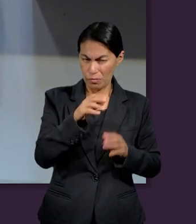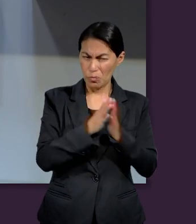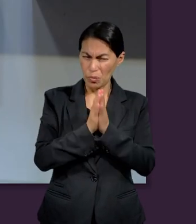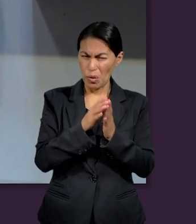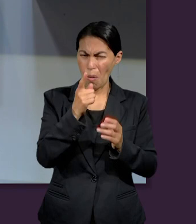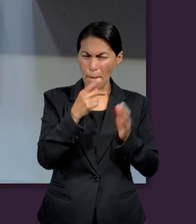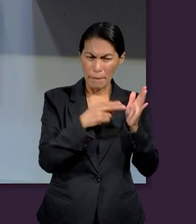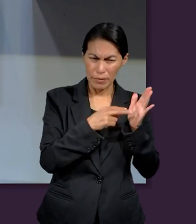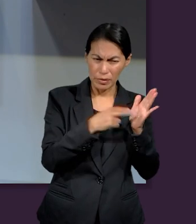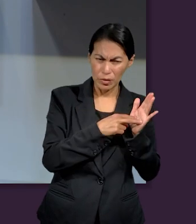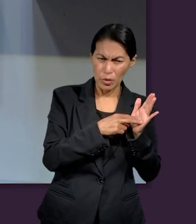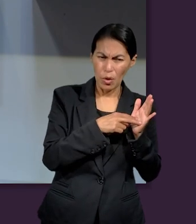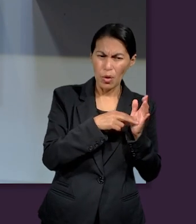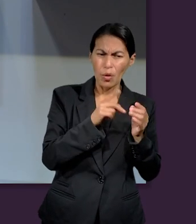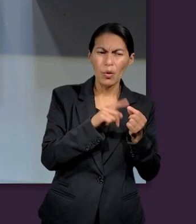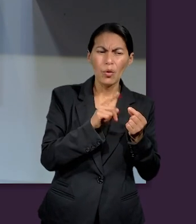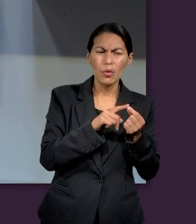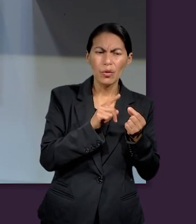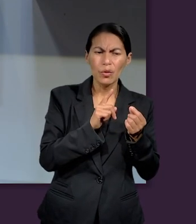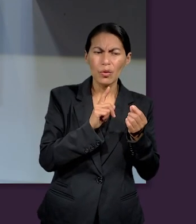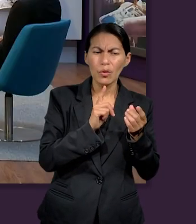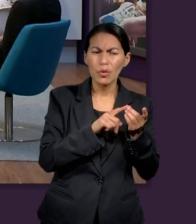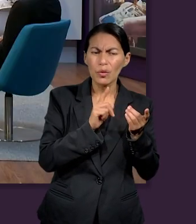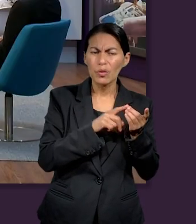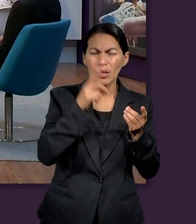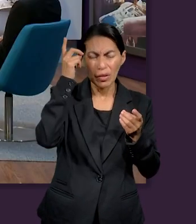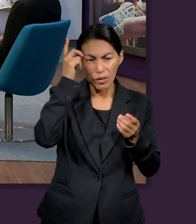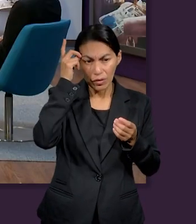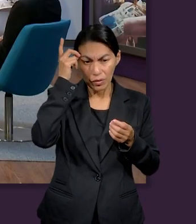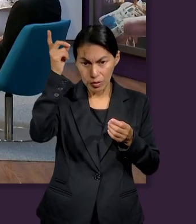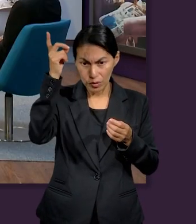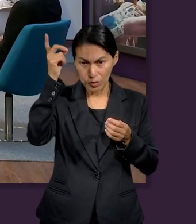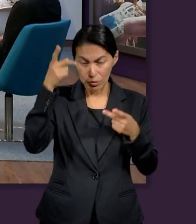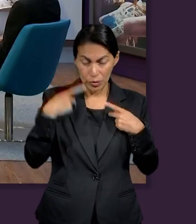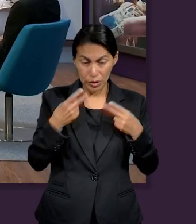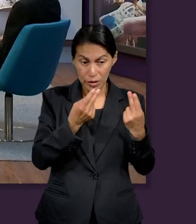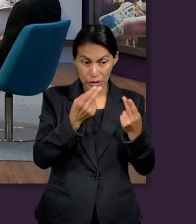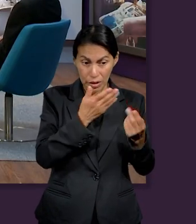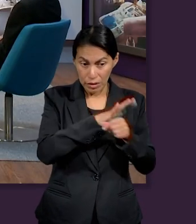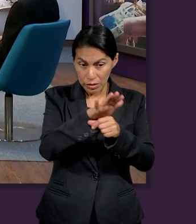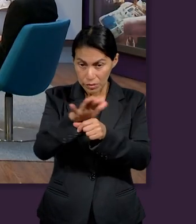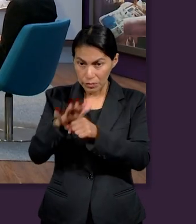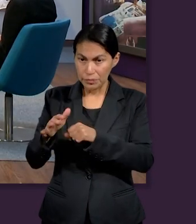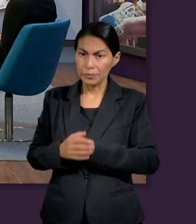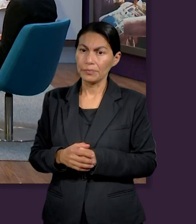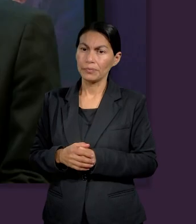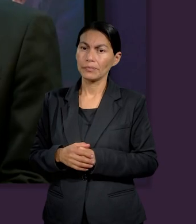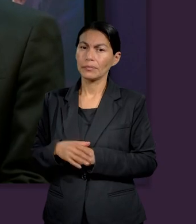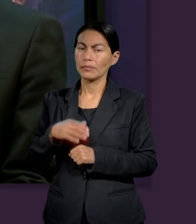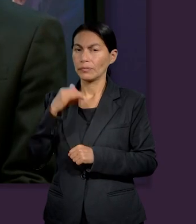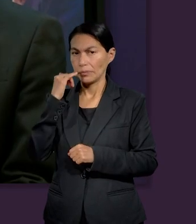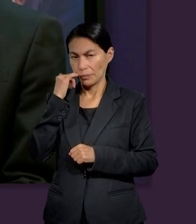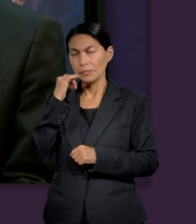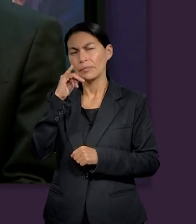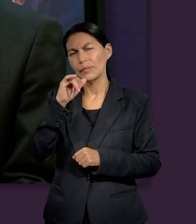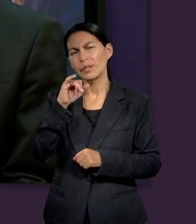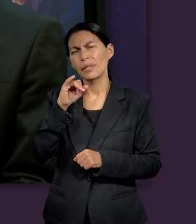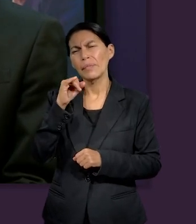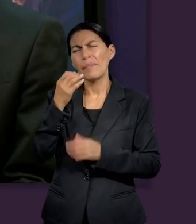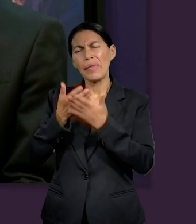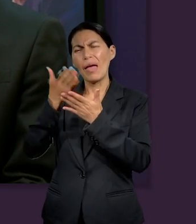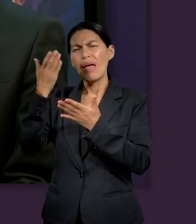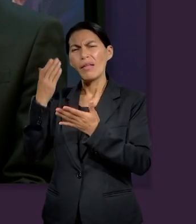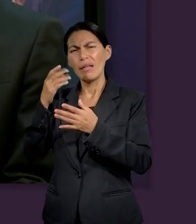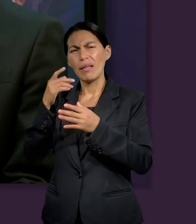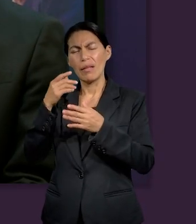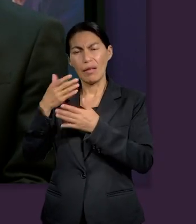Antiguo Testamento donde Dios hace provisión especial por los necesitados? En el Antiguo Testamento encontramos un texto